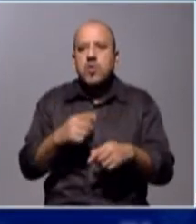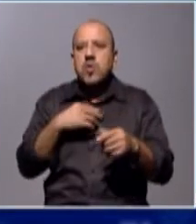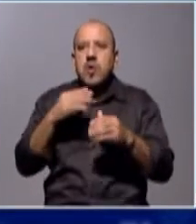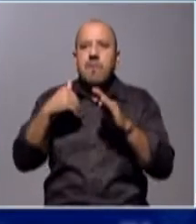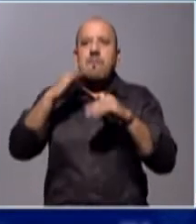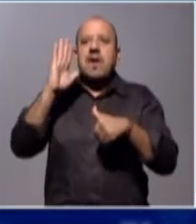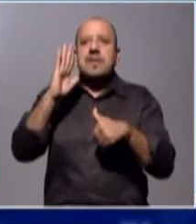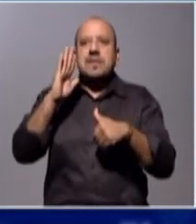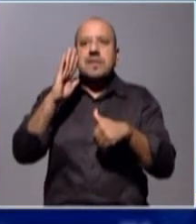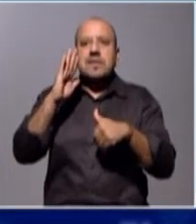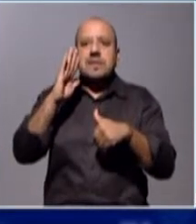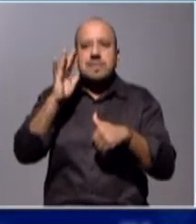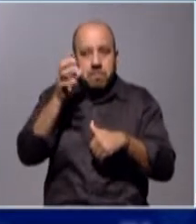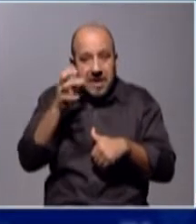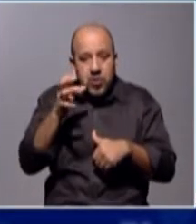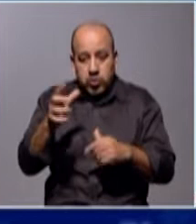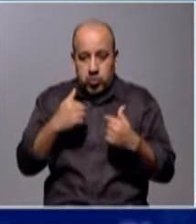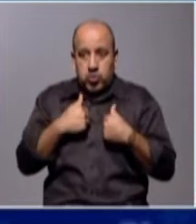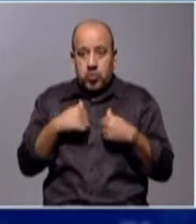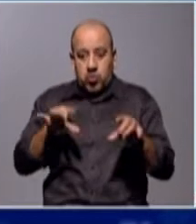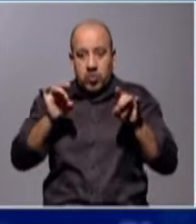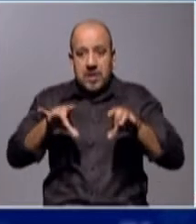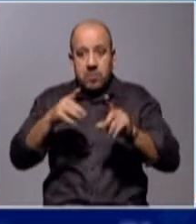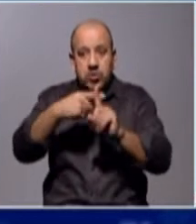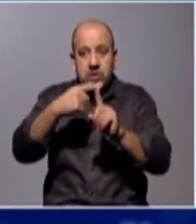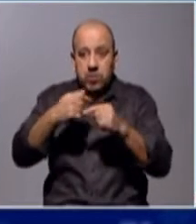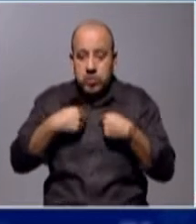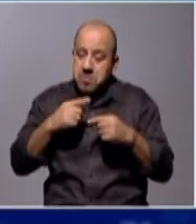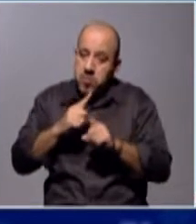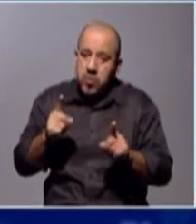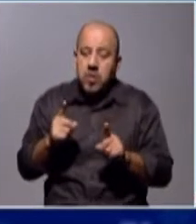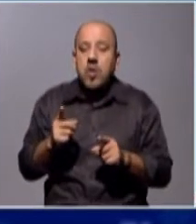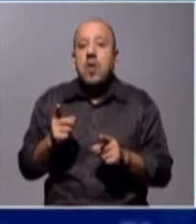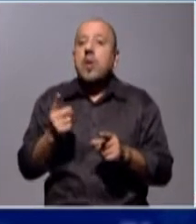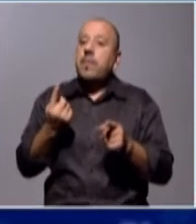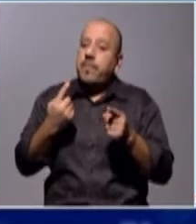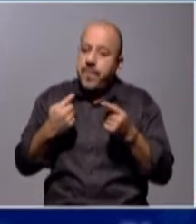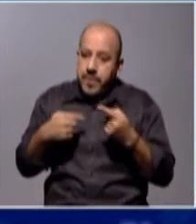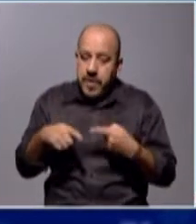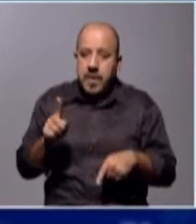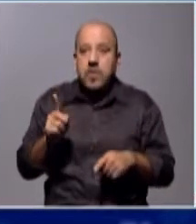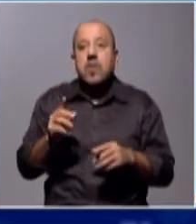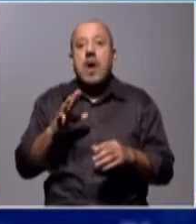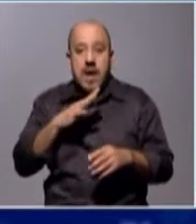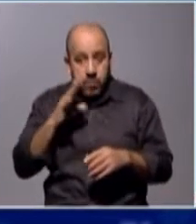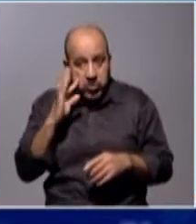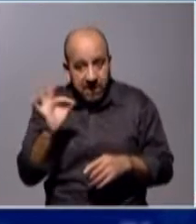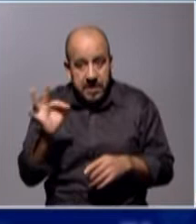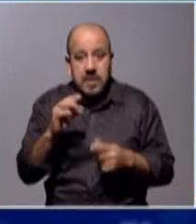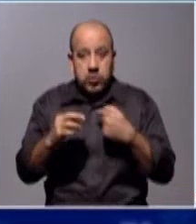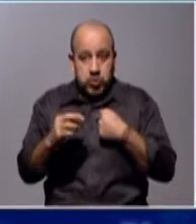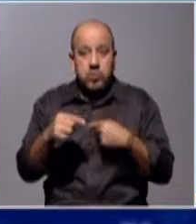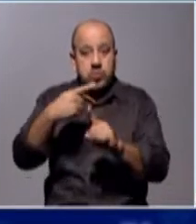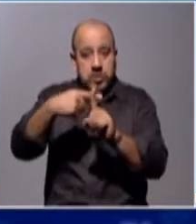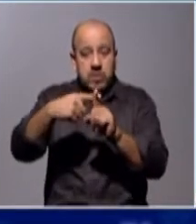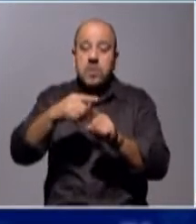mayor riesgo dentro del país. Si bien el riesgo existe para todo,